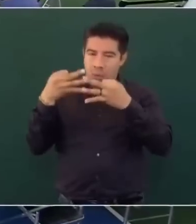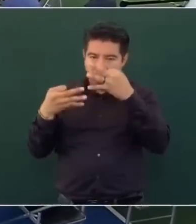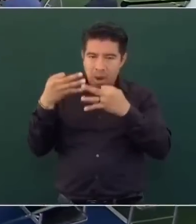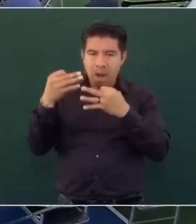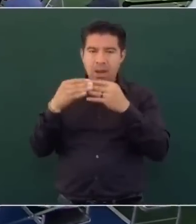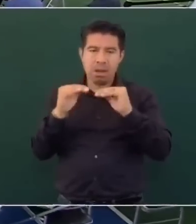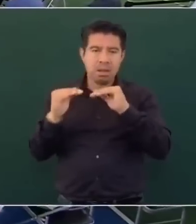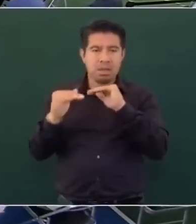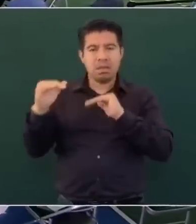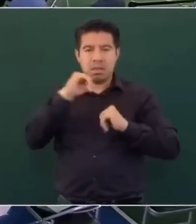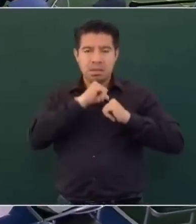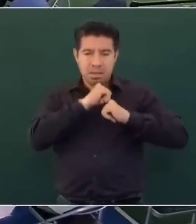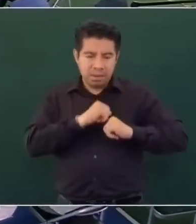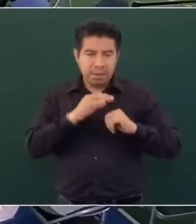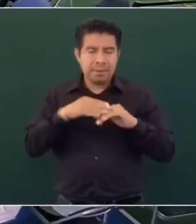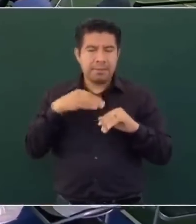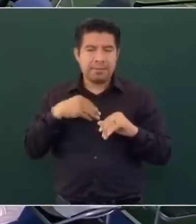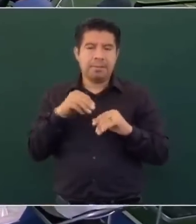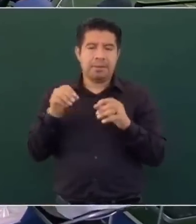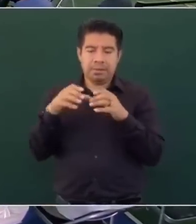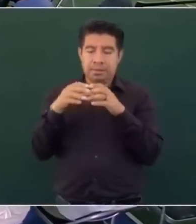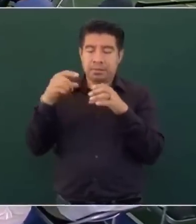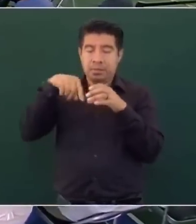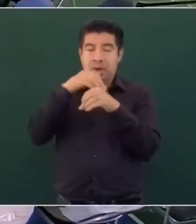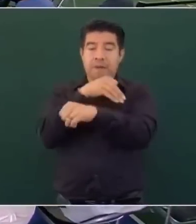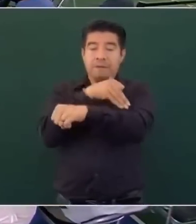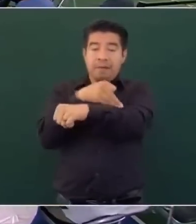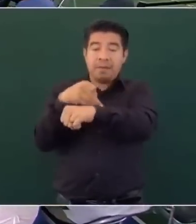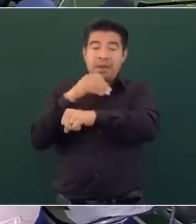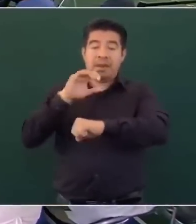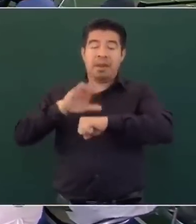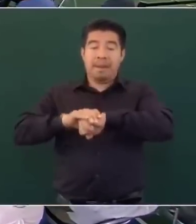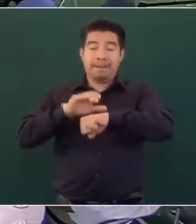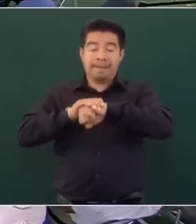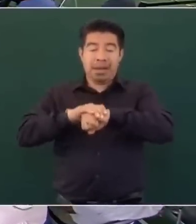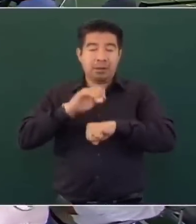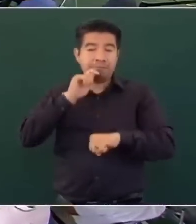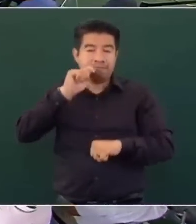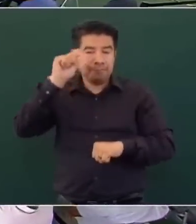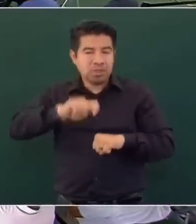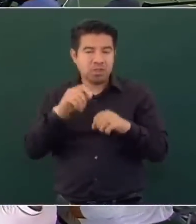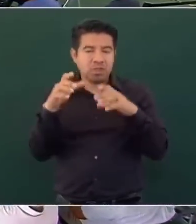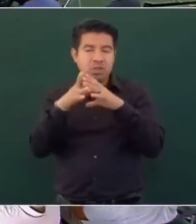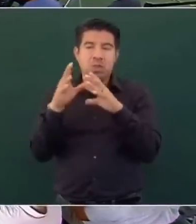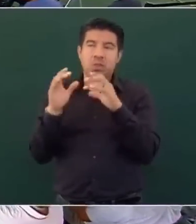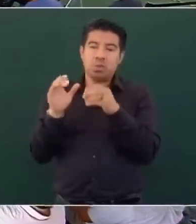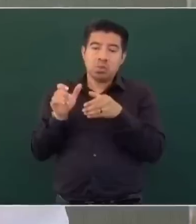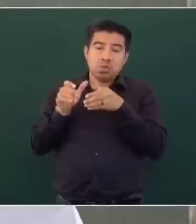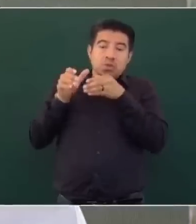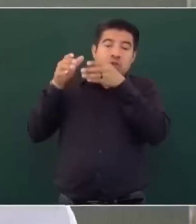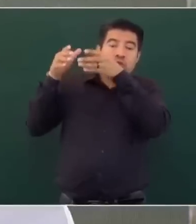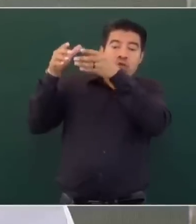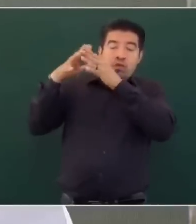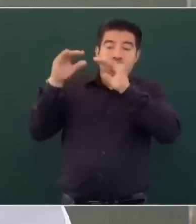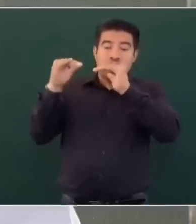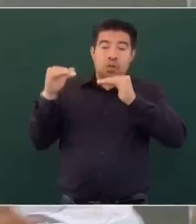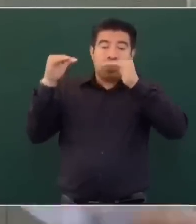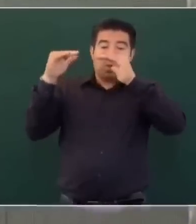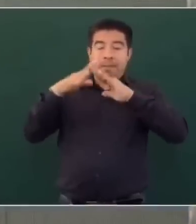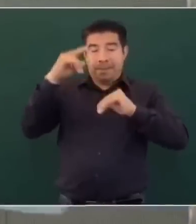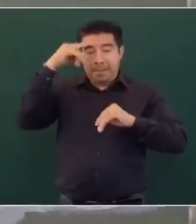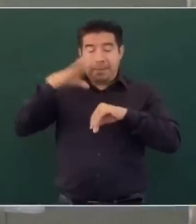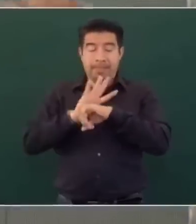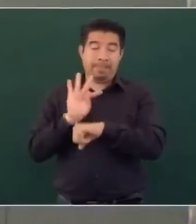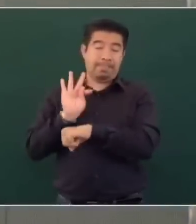amigos, familiares, allá arriba del